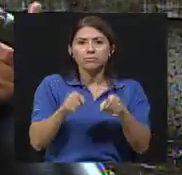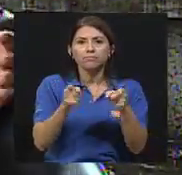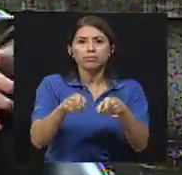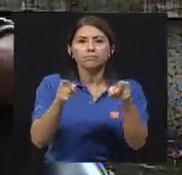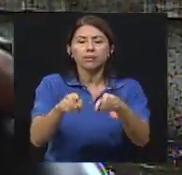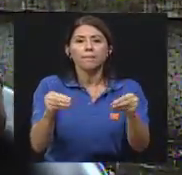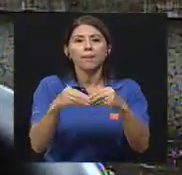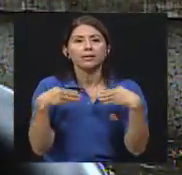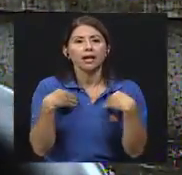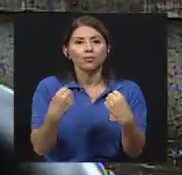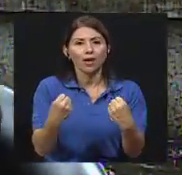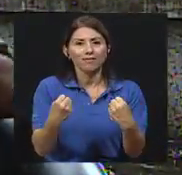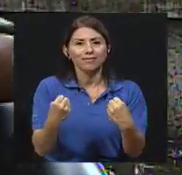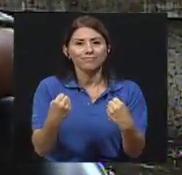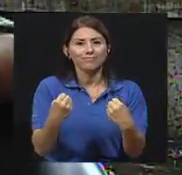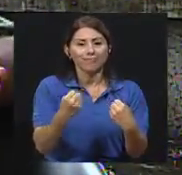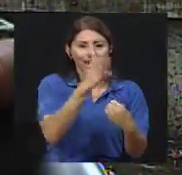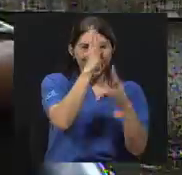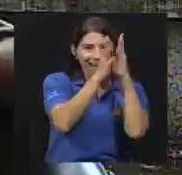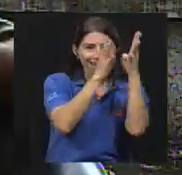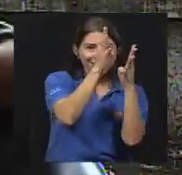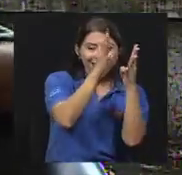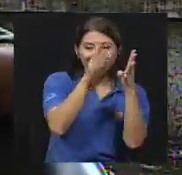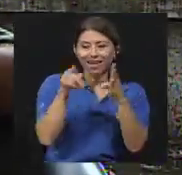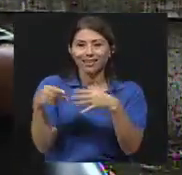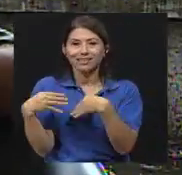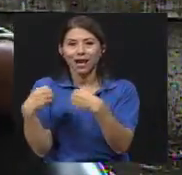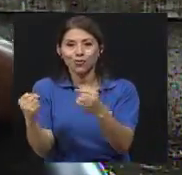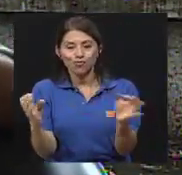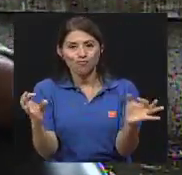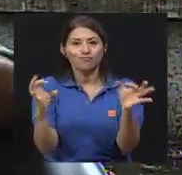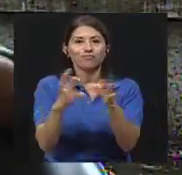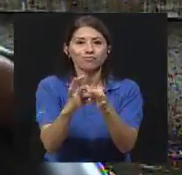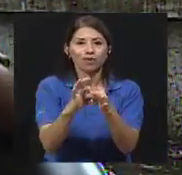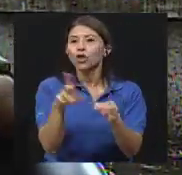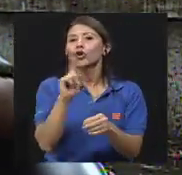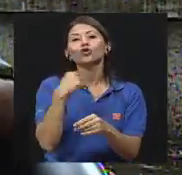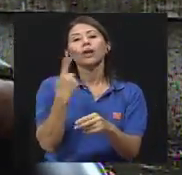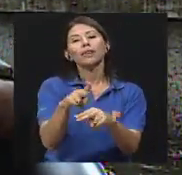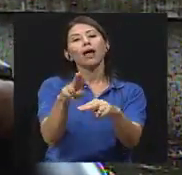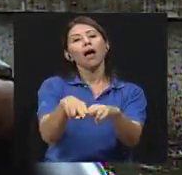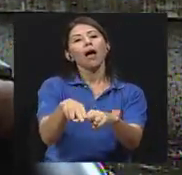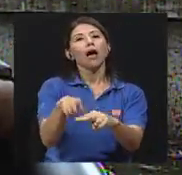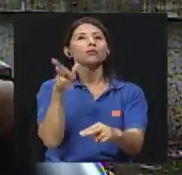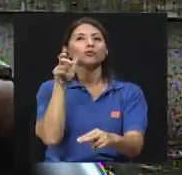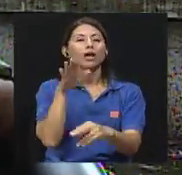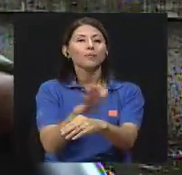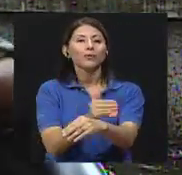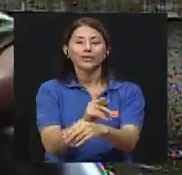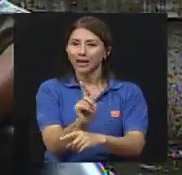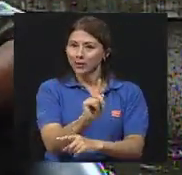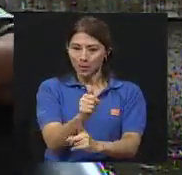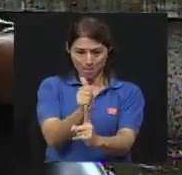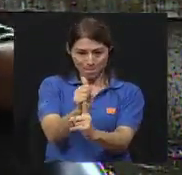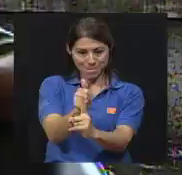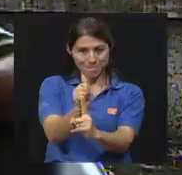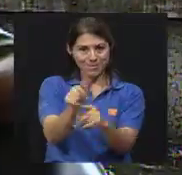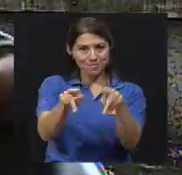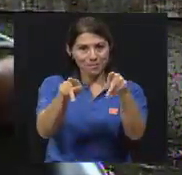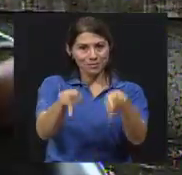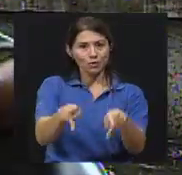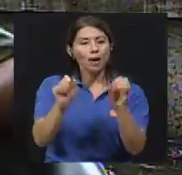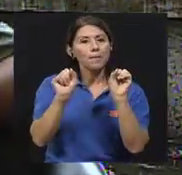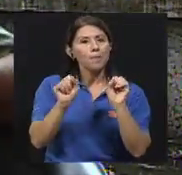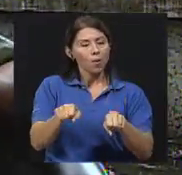saludable. O hay un nexo entre la creatividad y la salud. Por eso no es sentar al paciente a escuchar música, es que el paciente